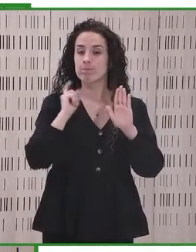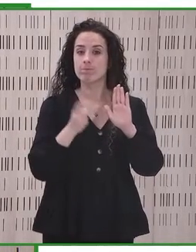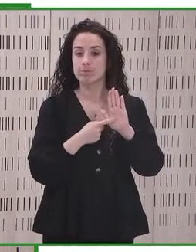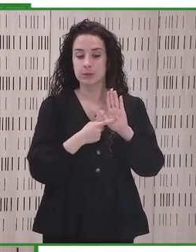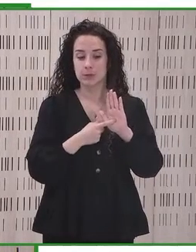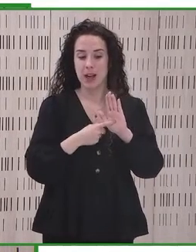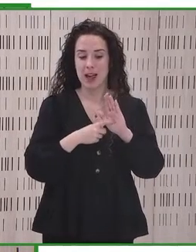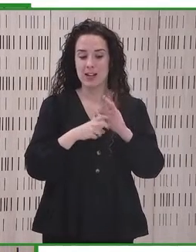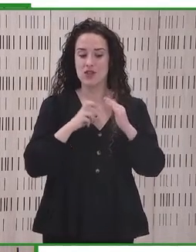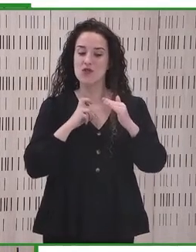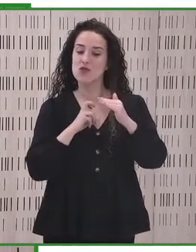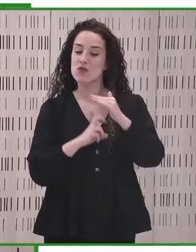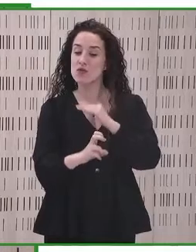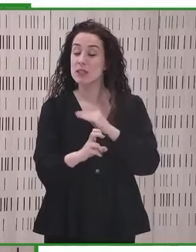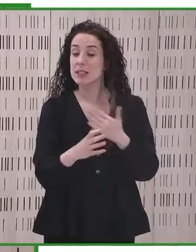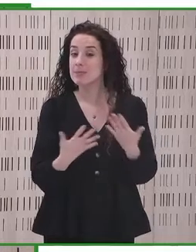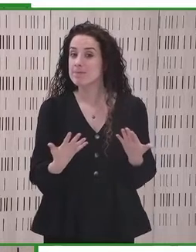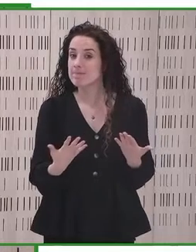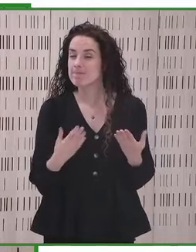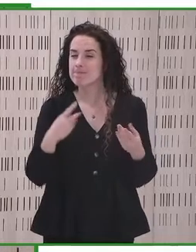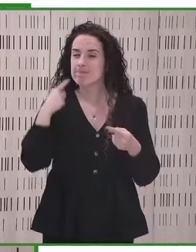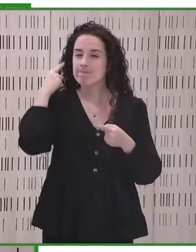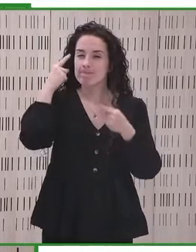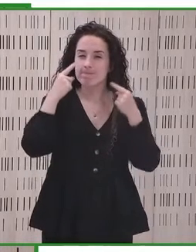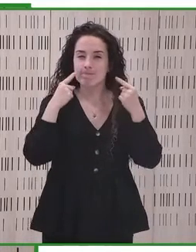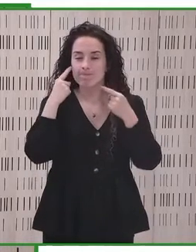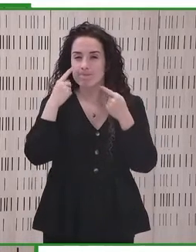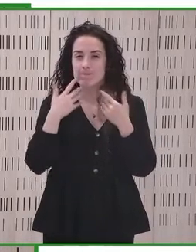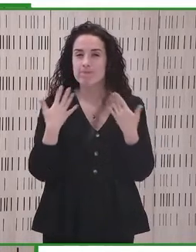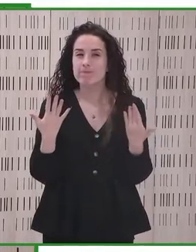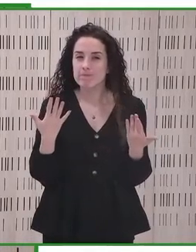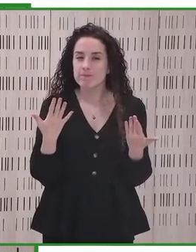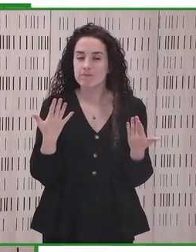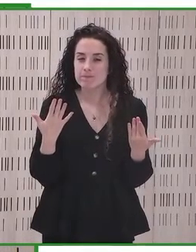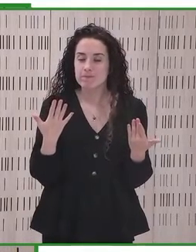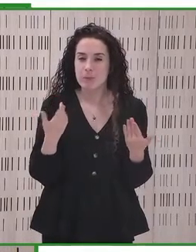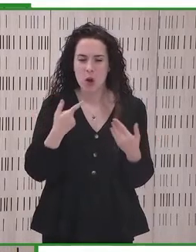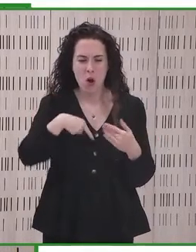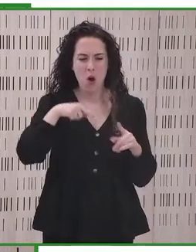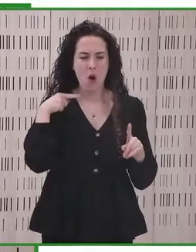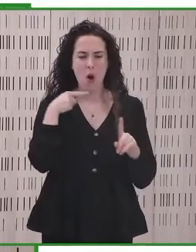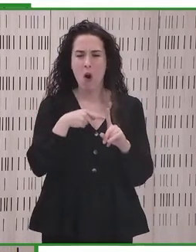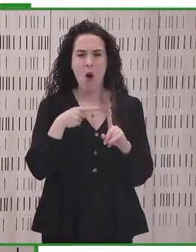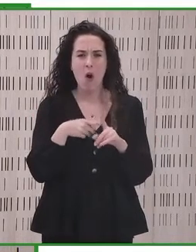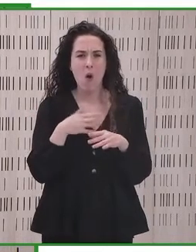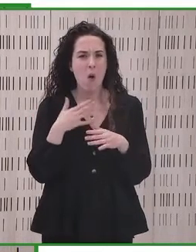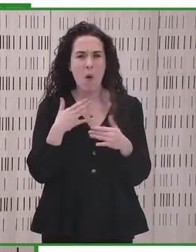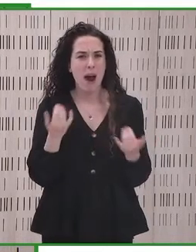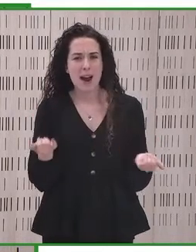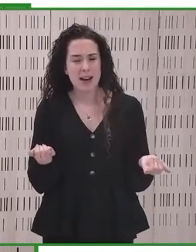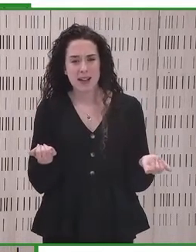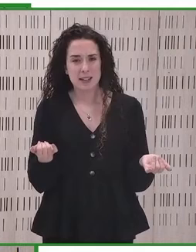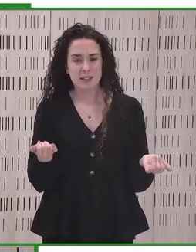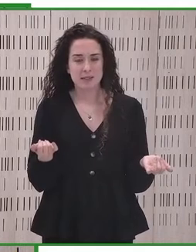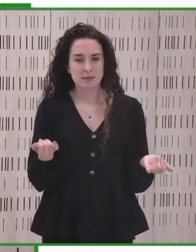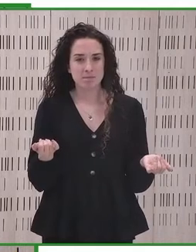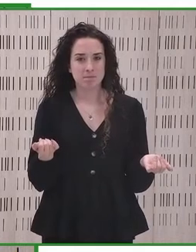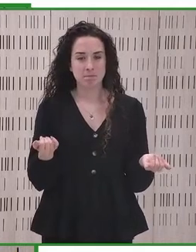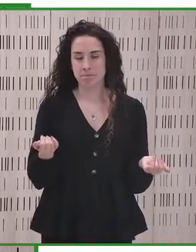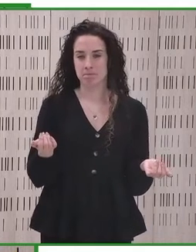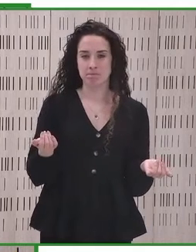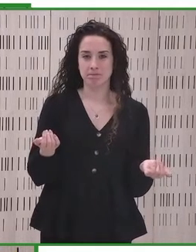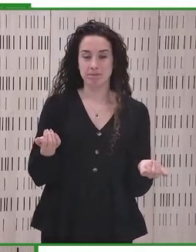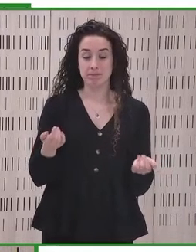ferroviario. ¿Por qué no se piensa en eso? ¿Por qué no se utiliza también todos esos esfuerzos de la